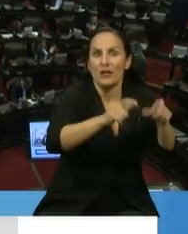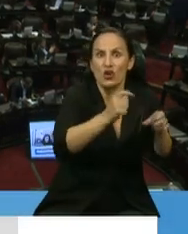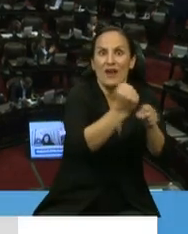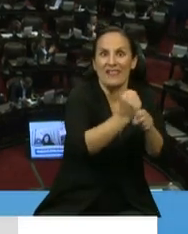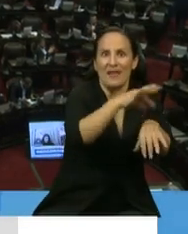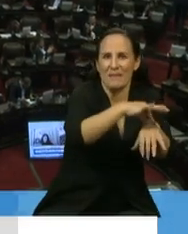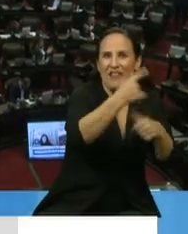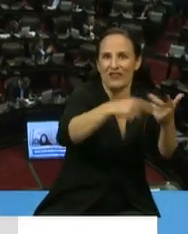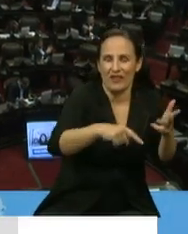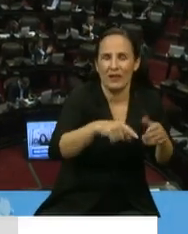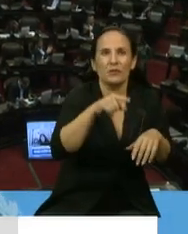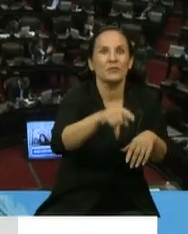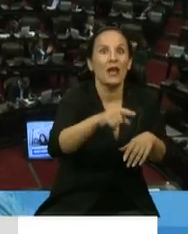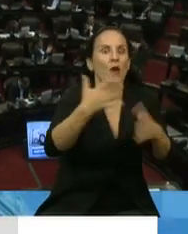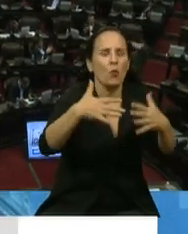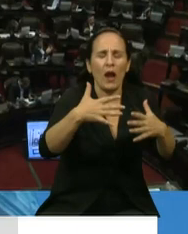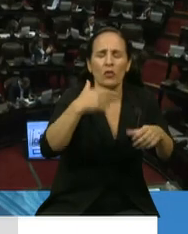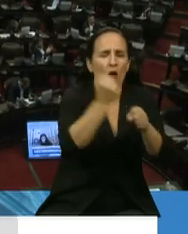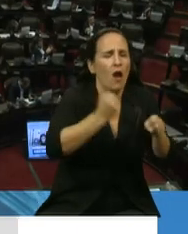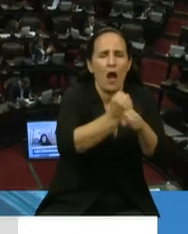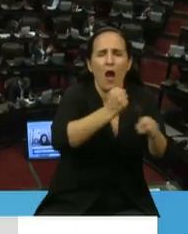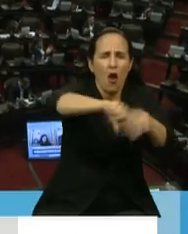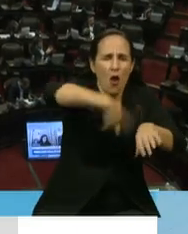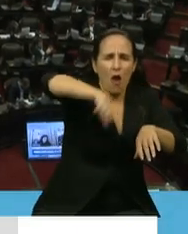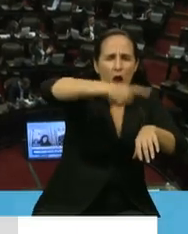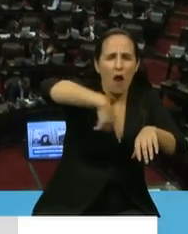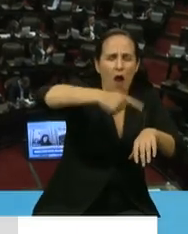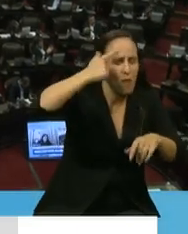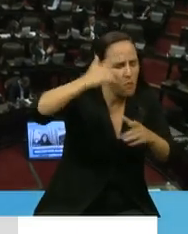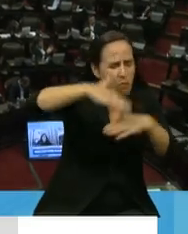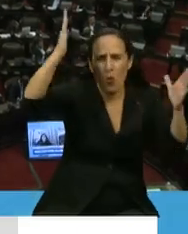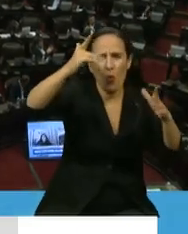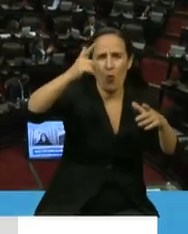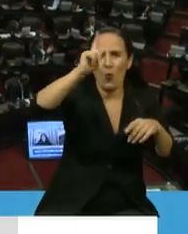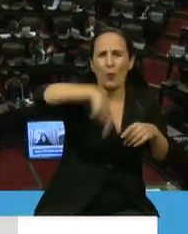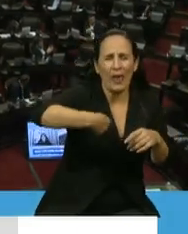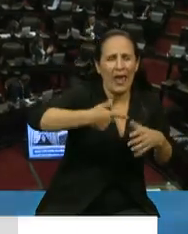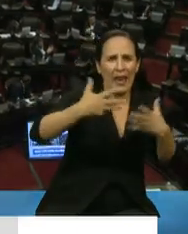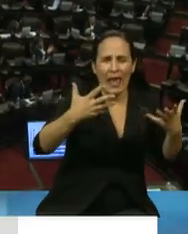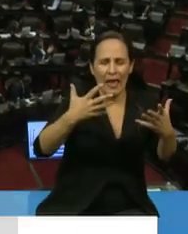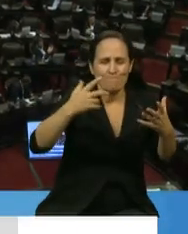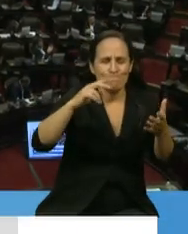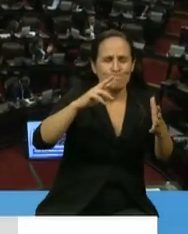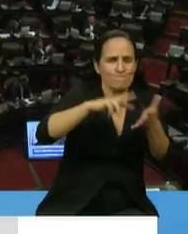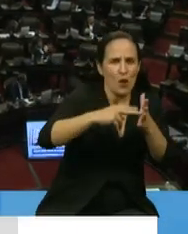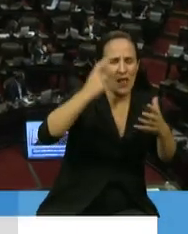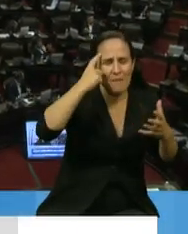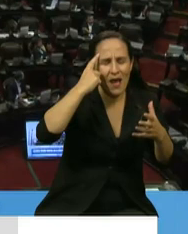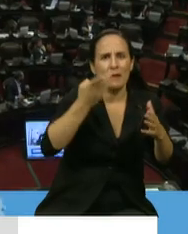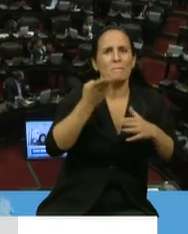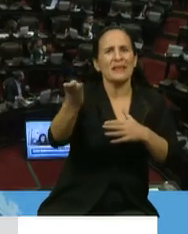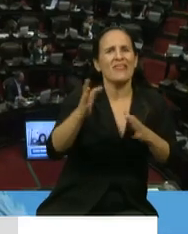conocidos como síndrome de burnout o desgaste laboral, hay un alto nivel de licencias